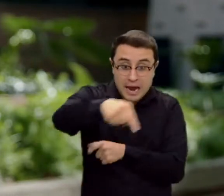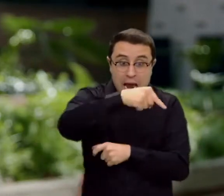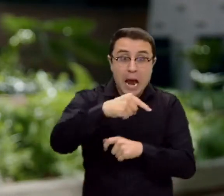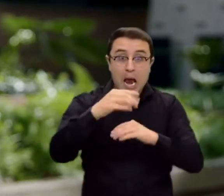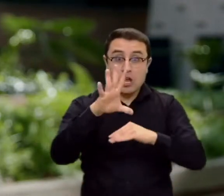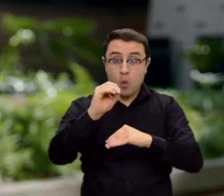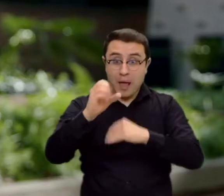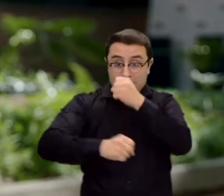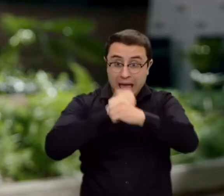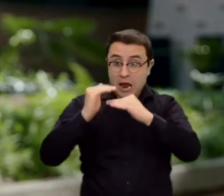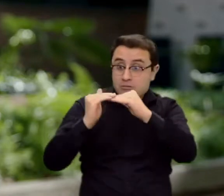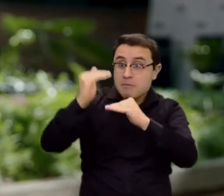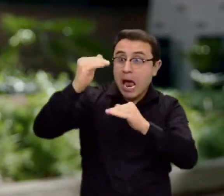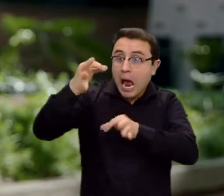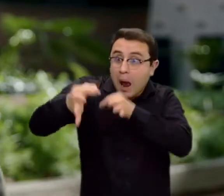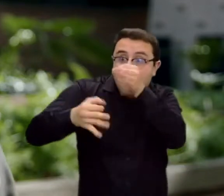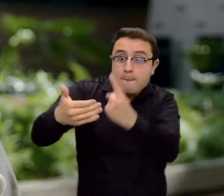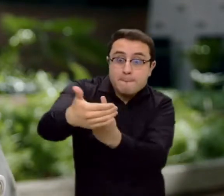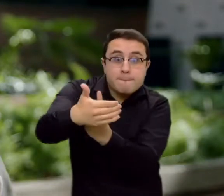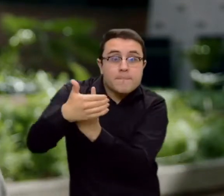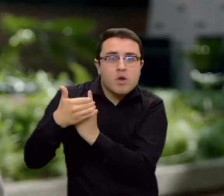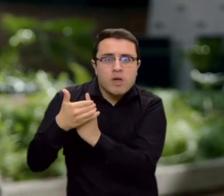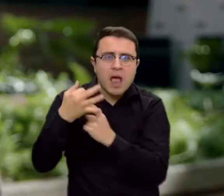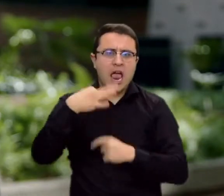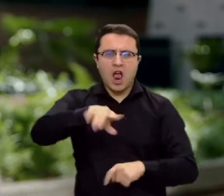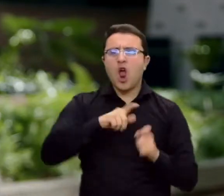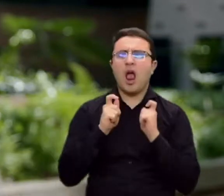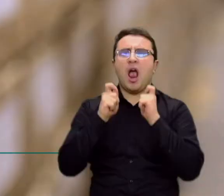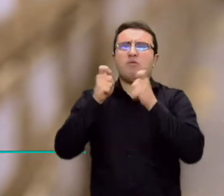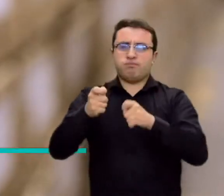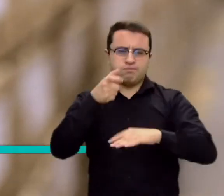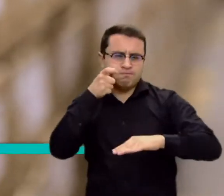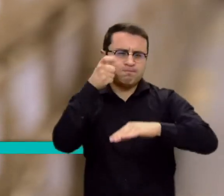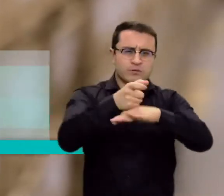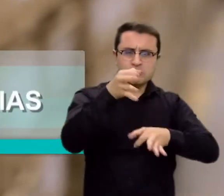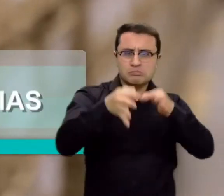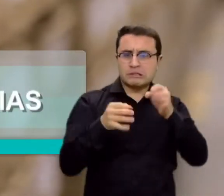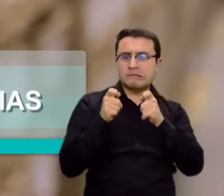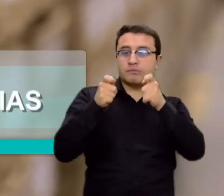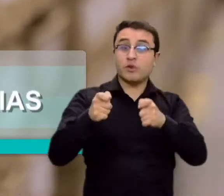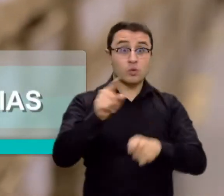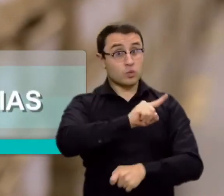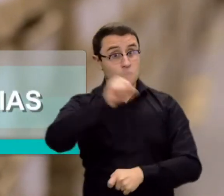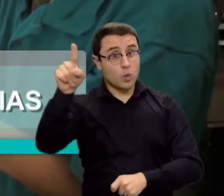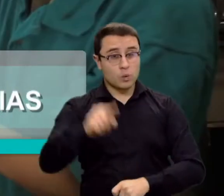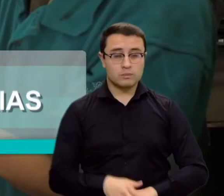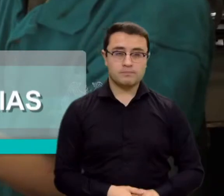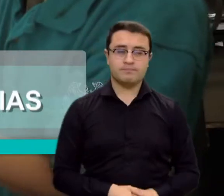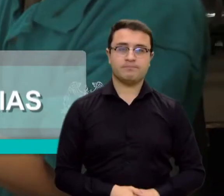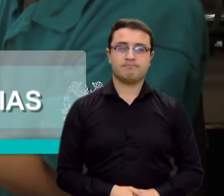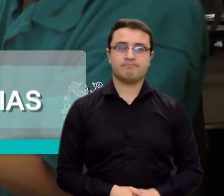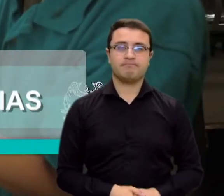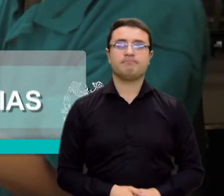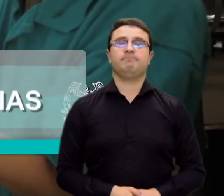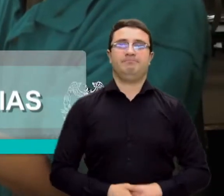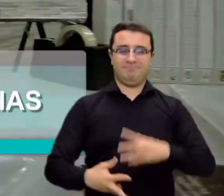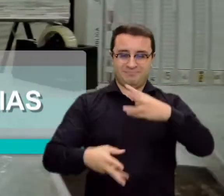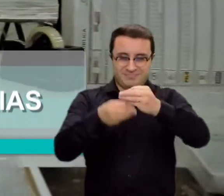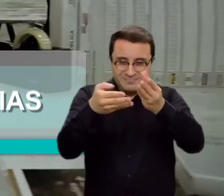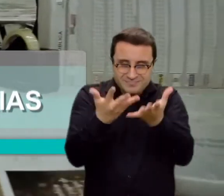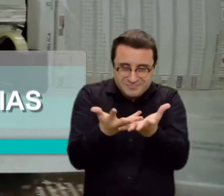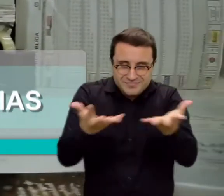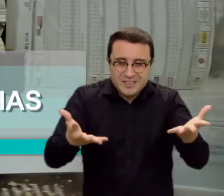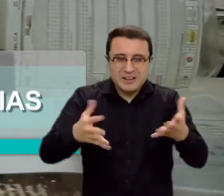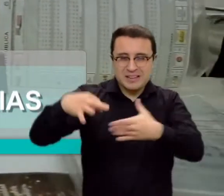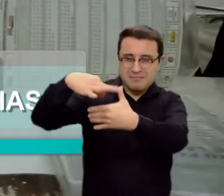años para que no vayan a ser nombrados jurados de votación titulares. Adicionalmente, todo el material electoral dispuesto para cada